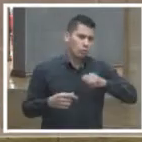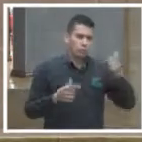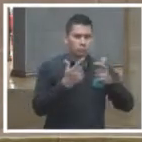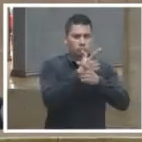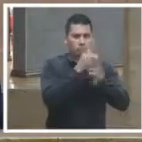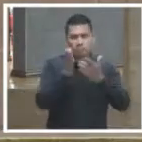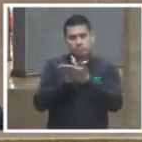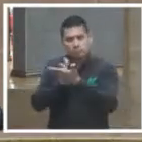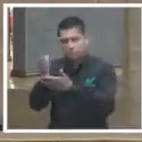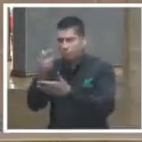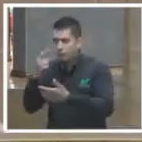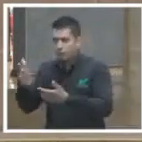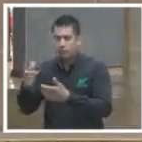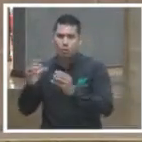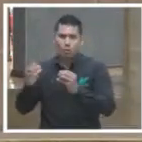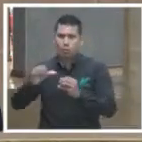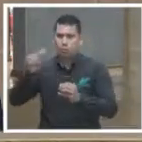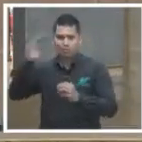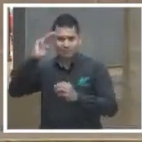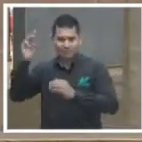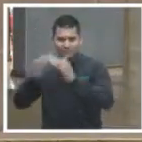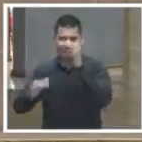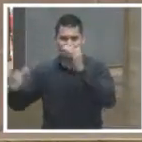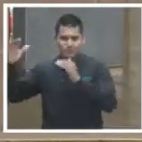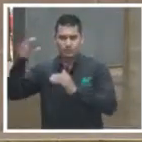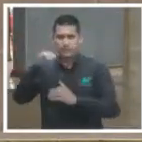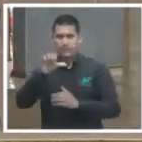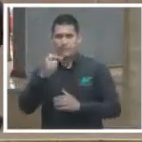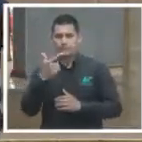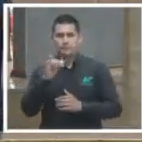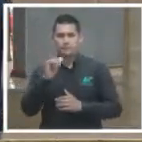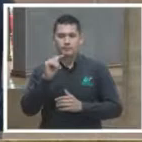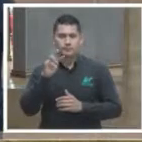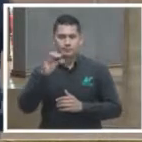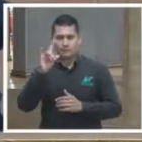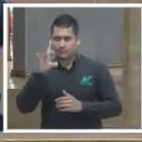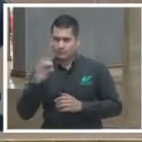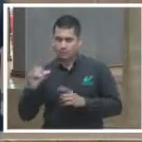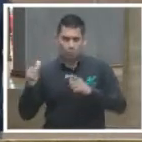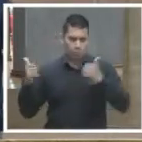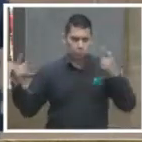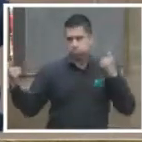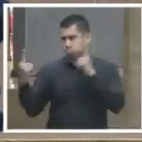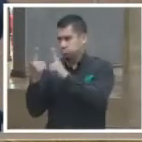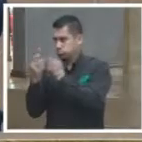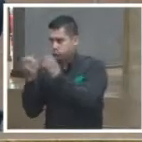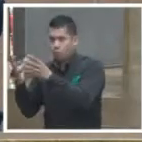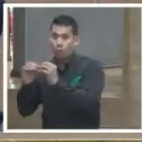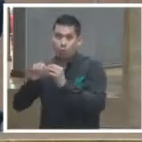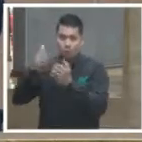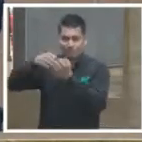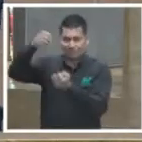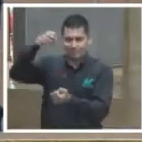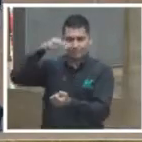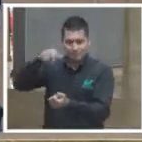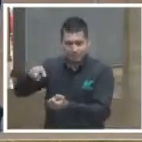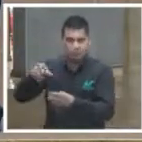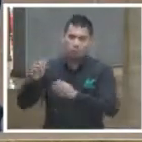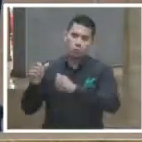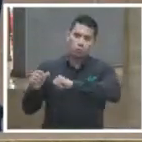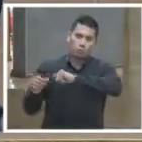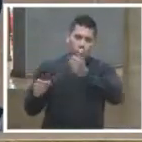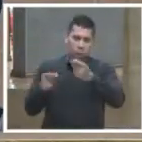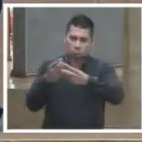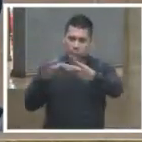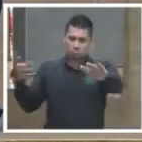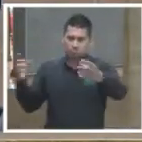dirigirse a algún magistrado a la Secretaría General de Acuerdos a transparencia a jurisprudencia